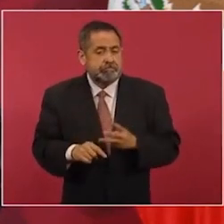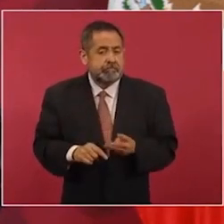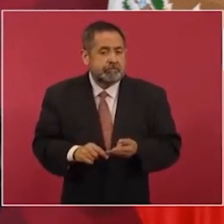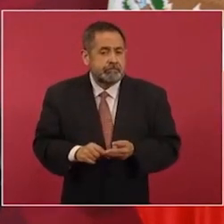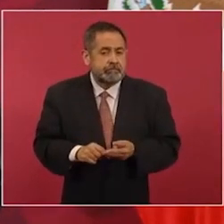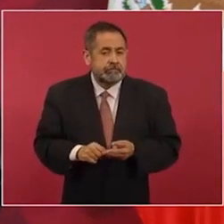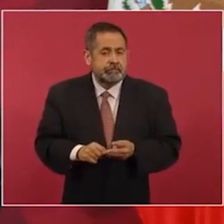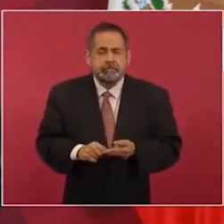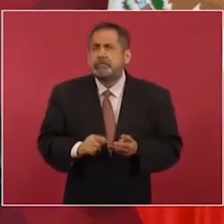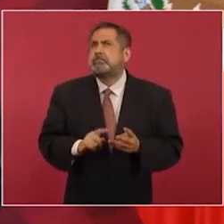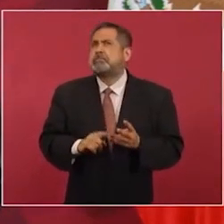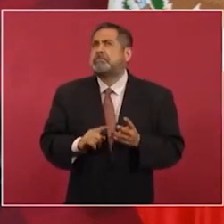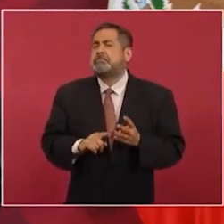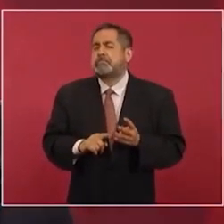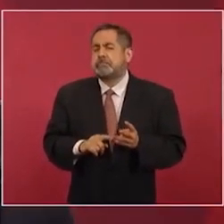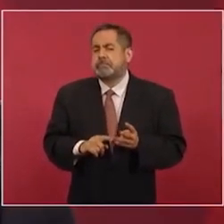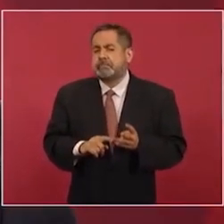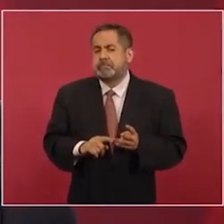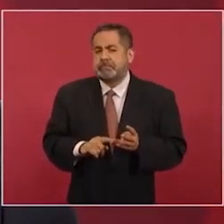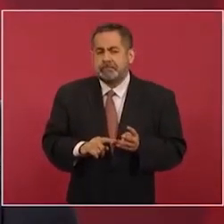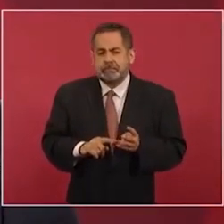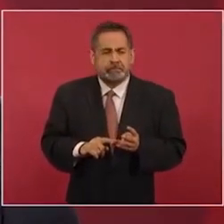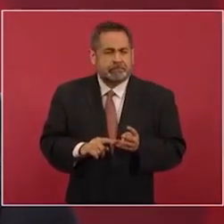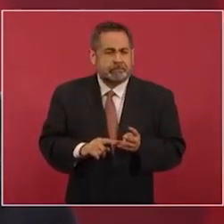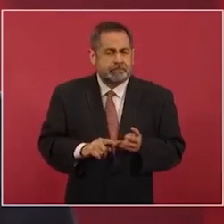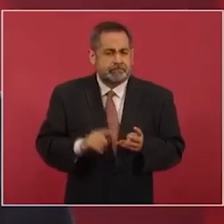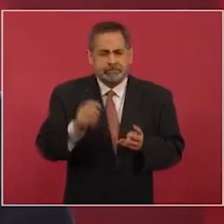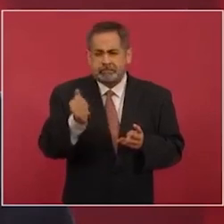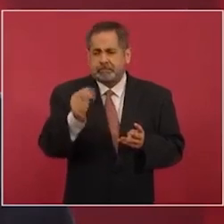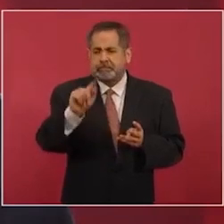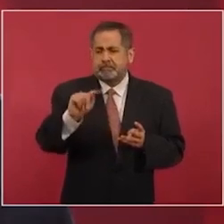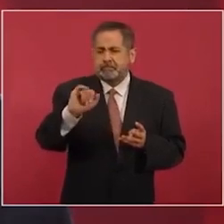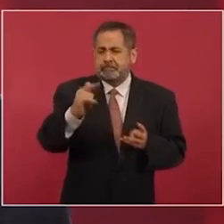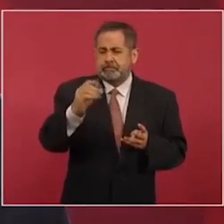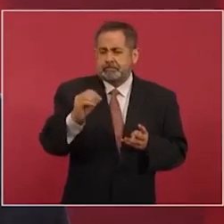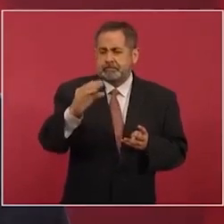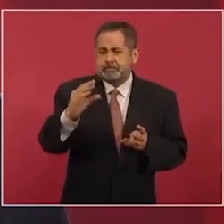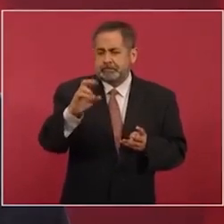Santiago Kril,